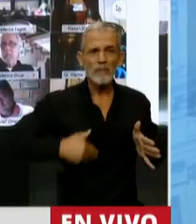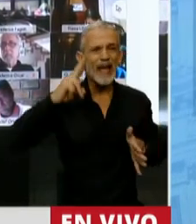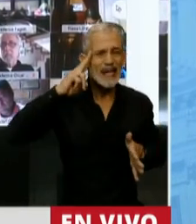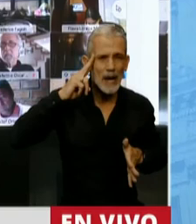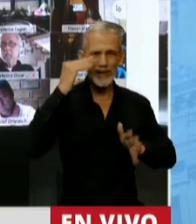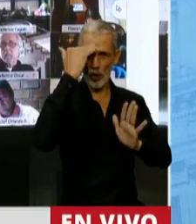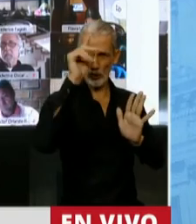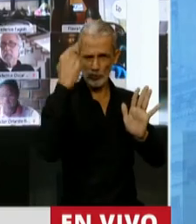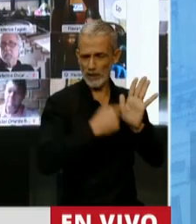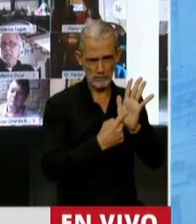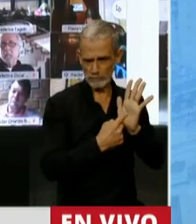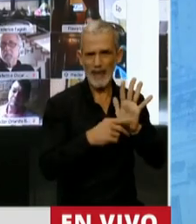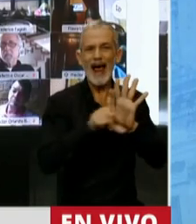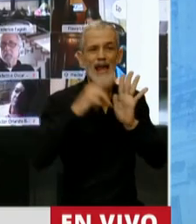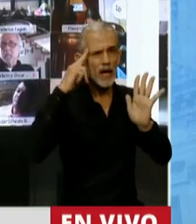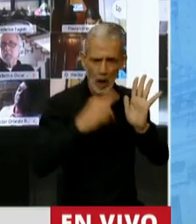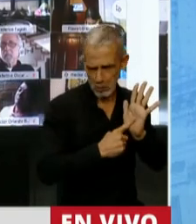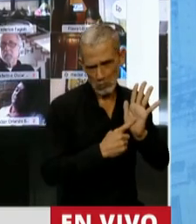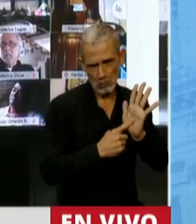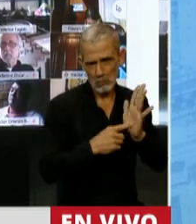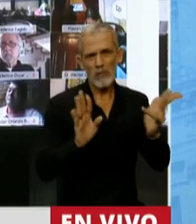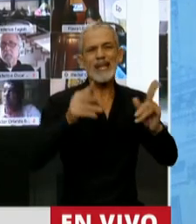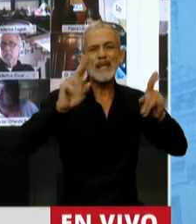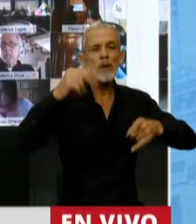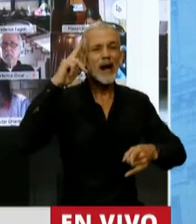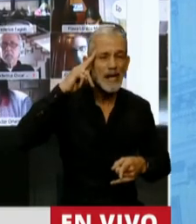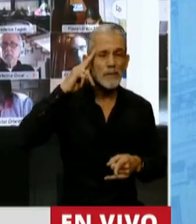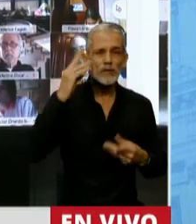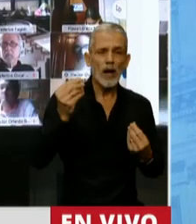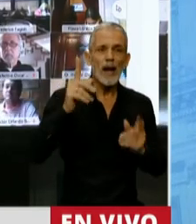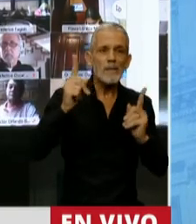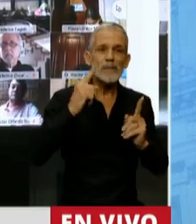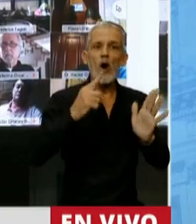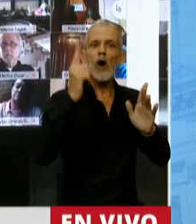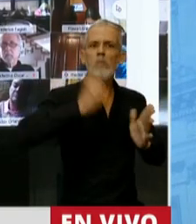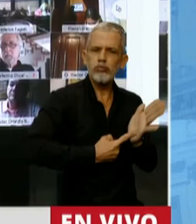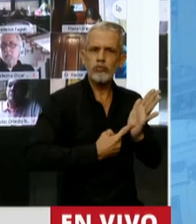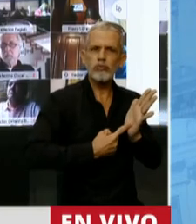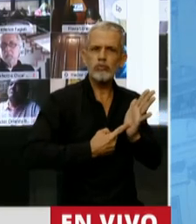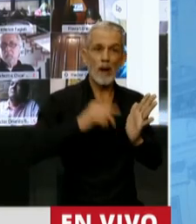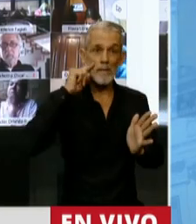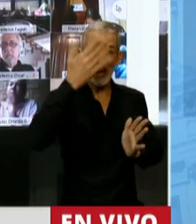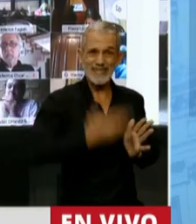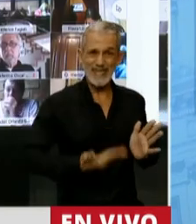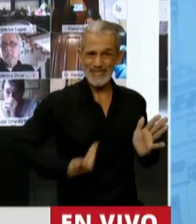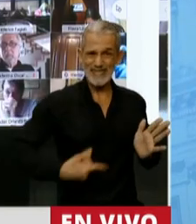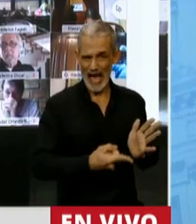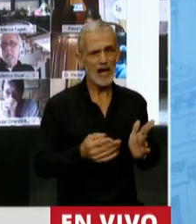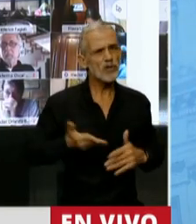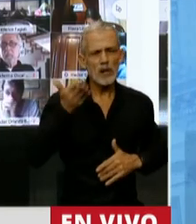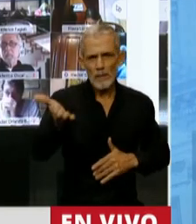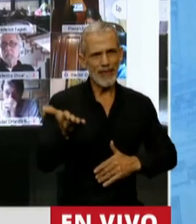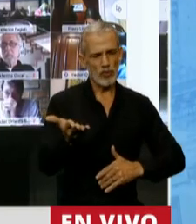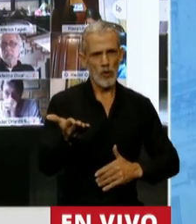respeto a la Constitución y a la ley y básicamente con el respeto al propio decreto presidencial. Por eso le exijo, y